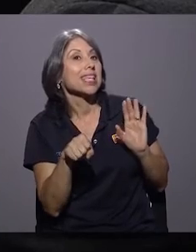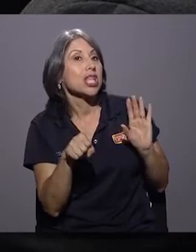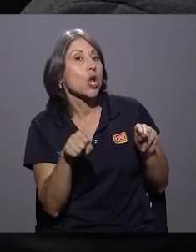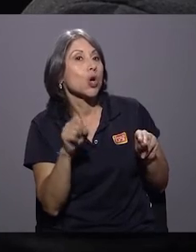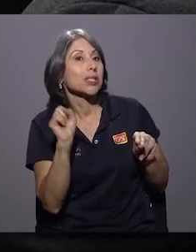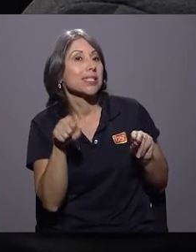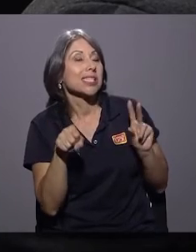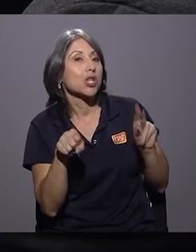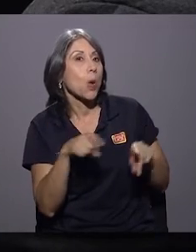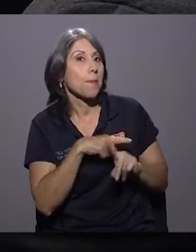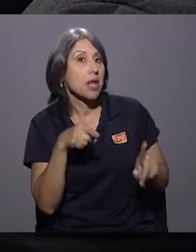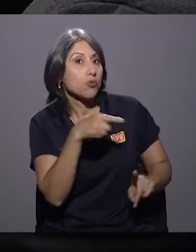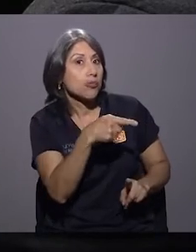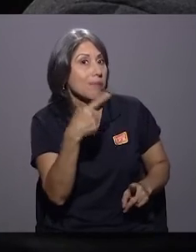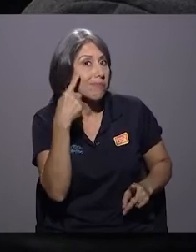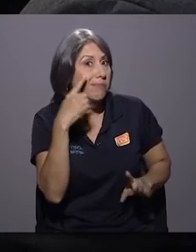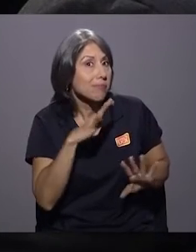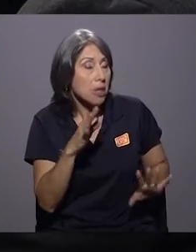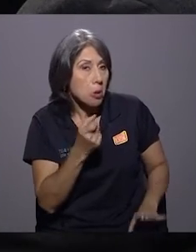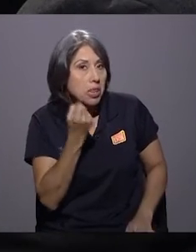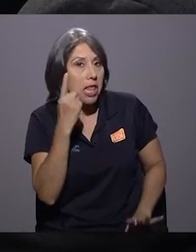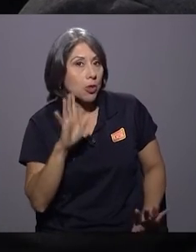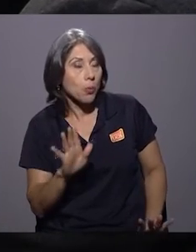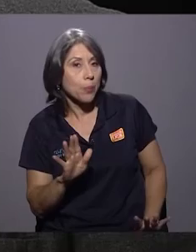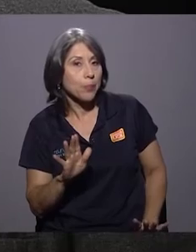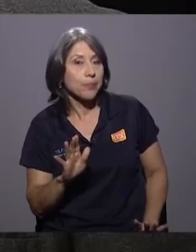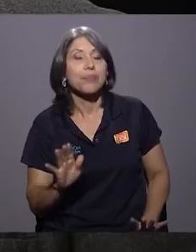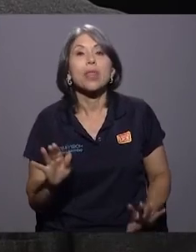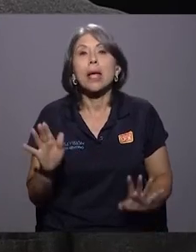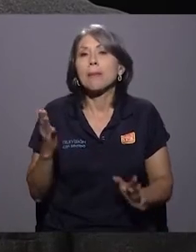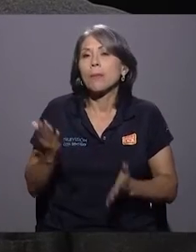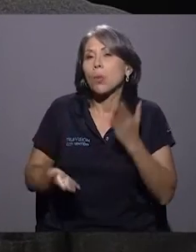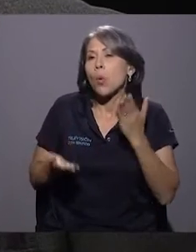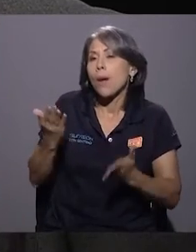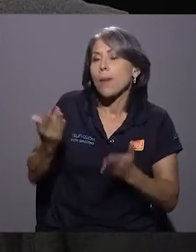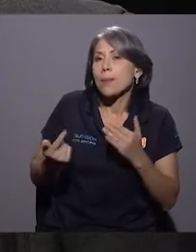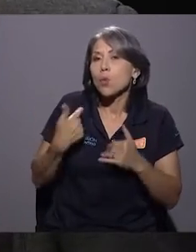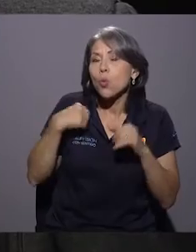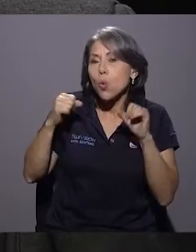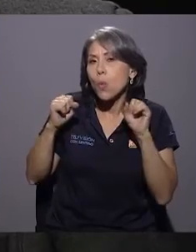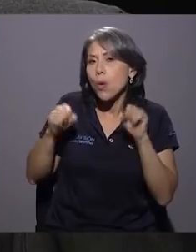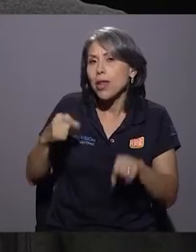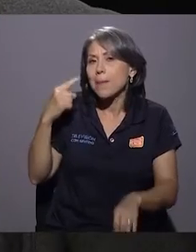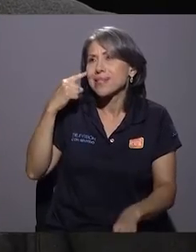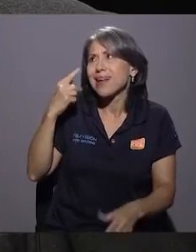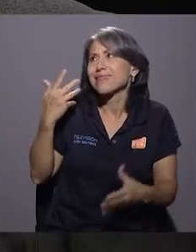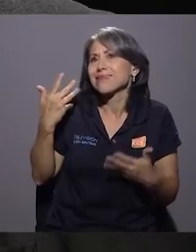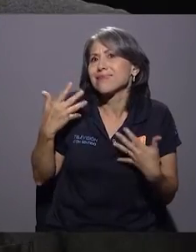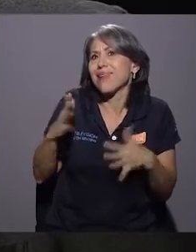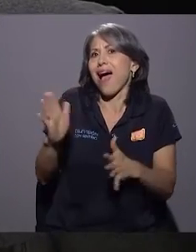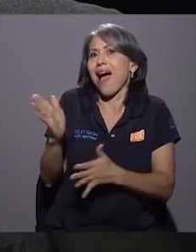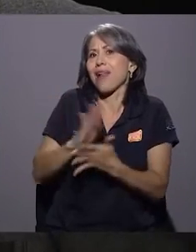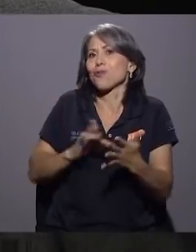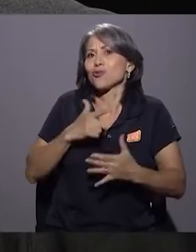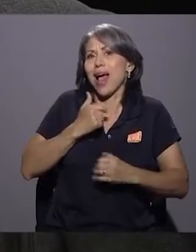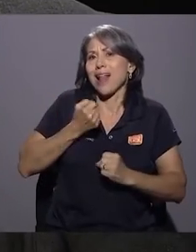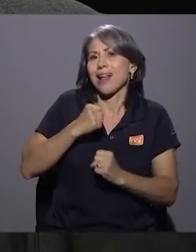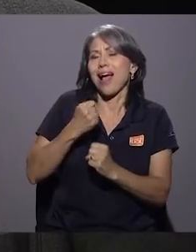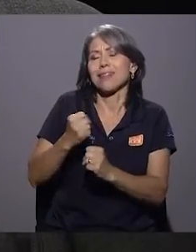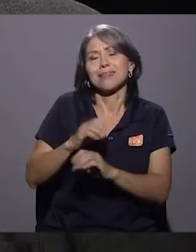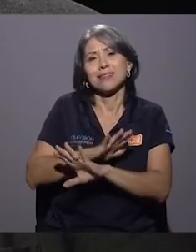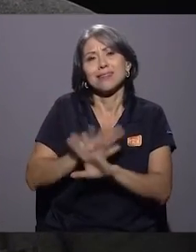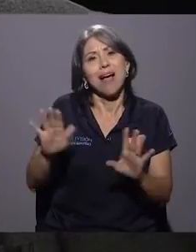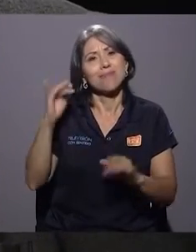si no tiene alguien en el mapa, lo entiendo. Mire, probablemente uno podría pensar que ya hay alcaldes que se les está,